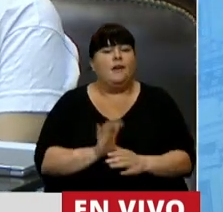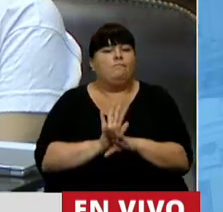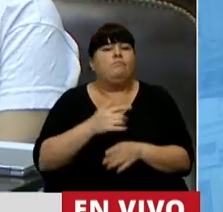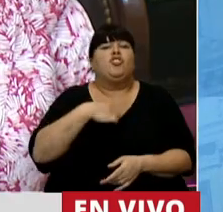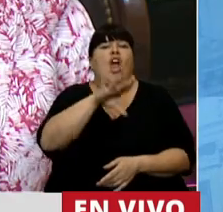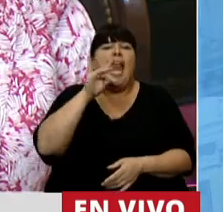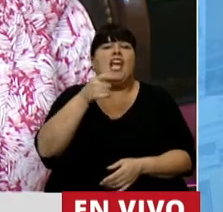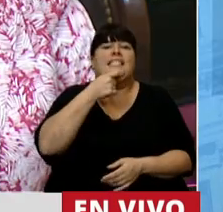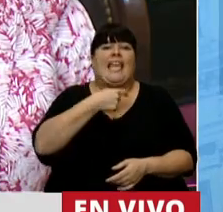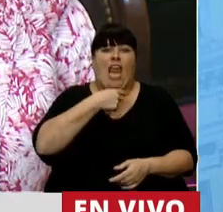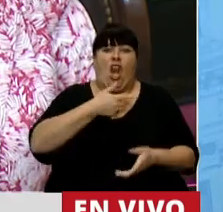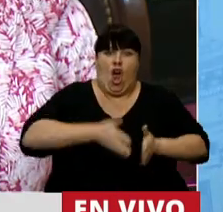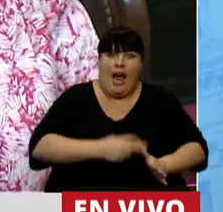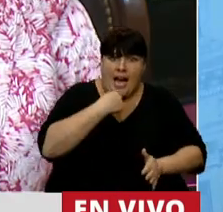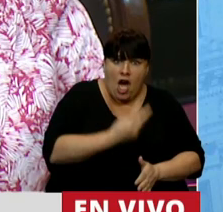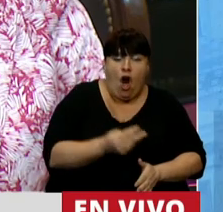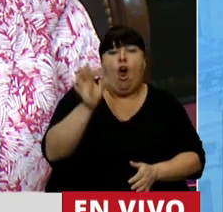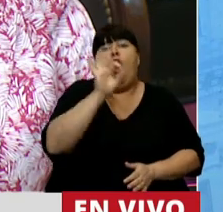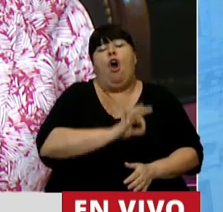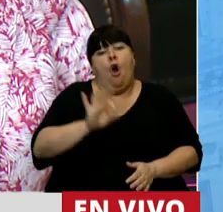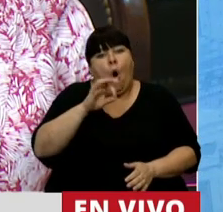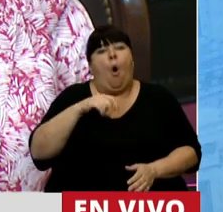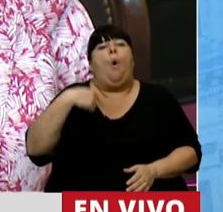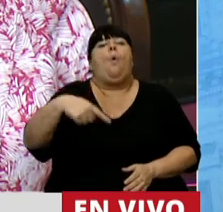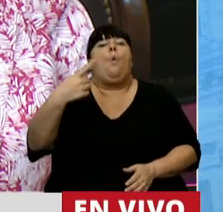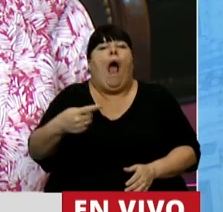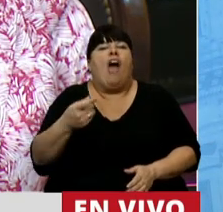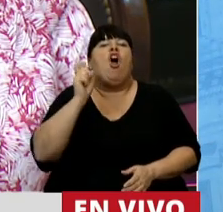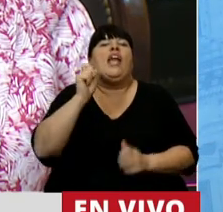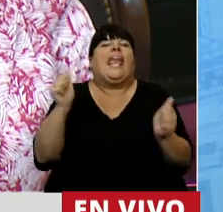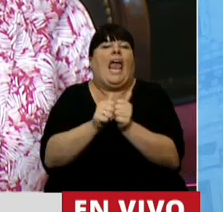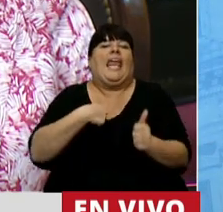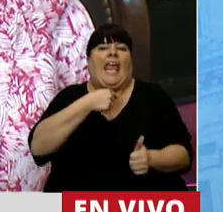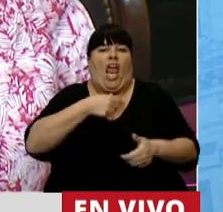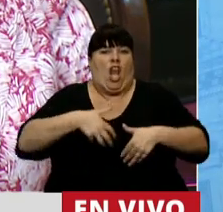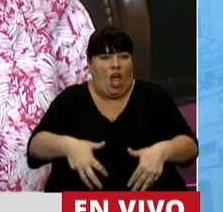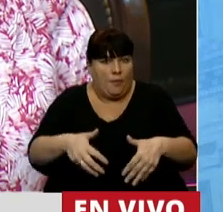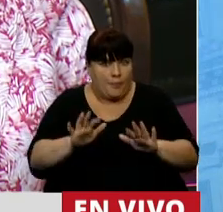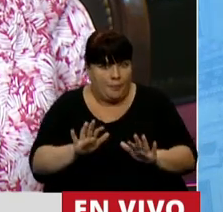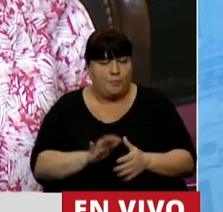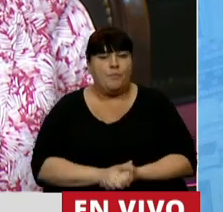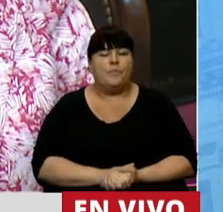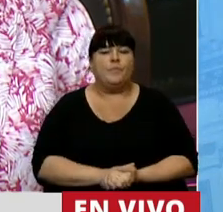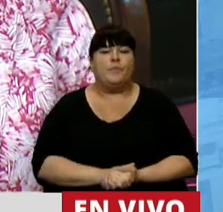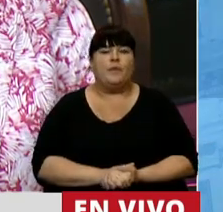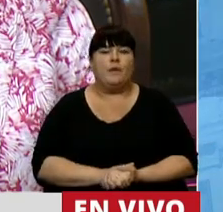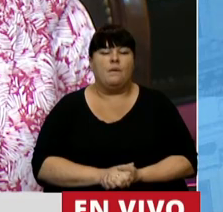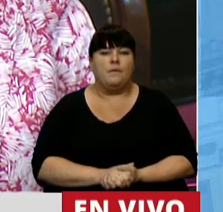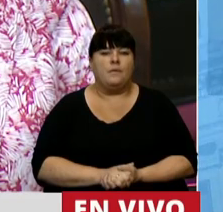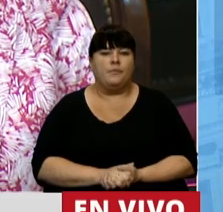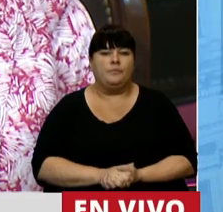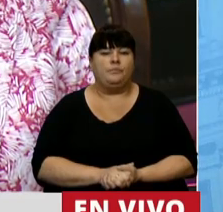de elegir si quieren ser madres y en tal caso, cuándo y con quién. Mire, señor Presidente,